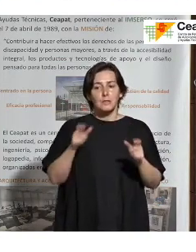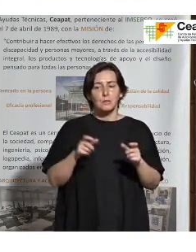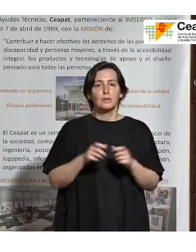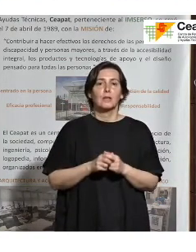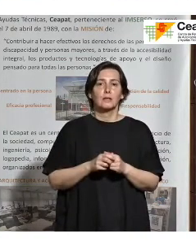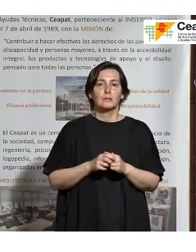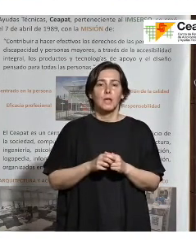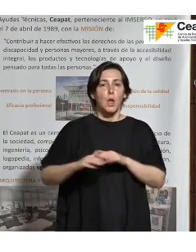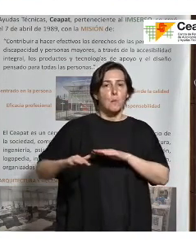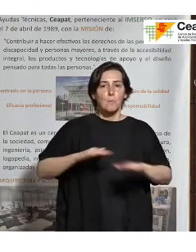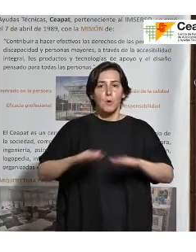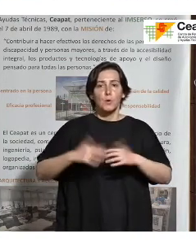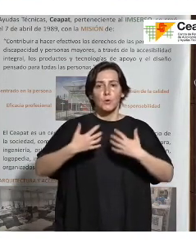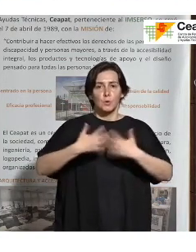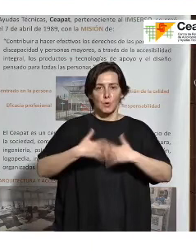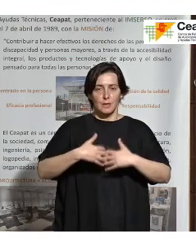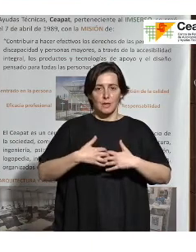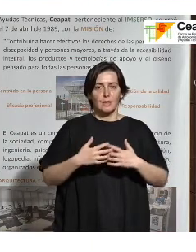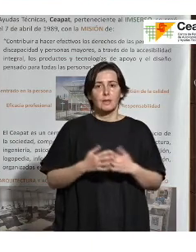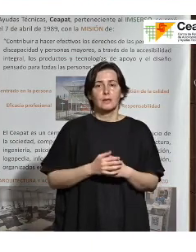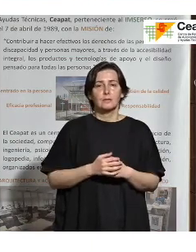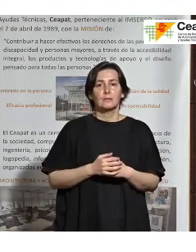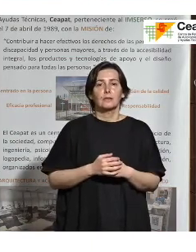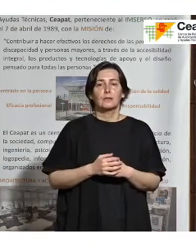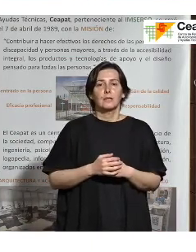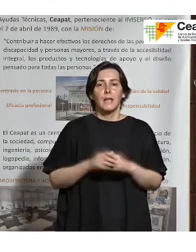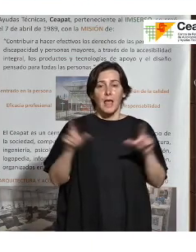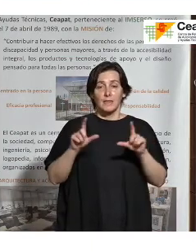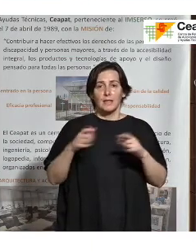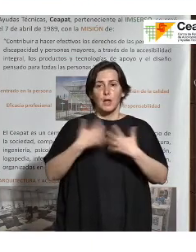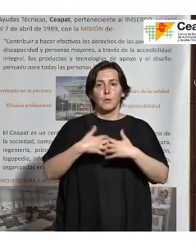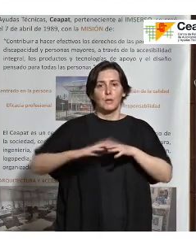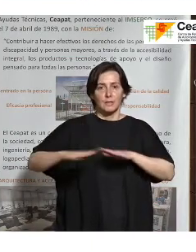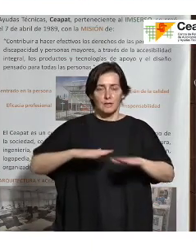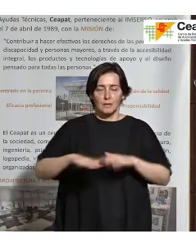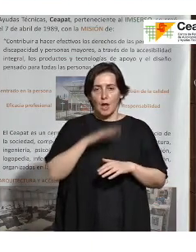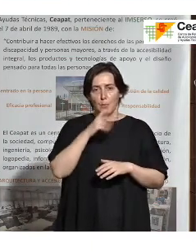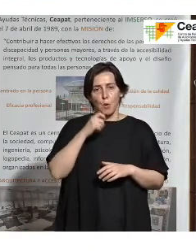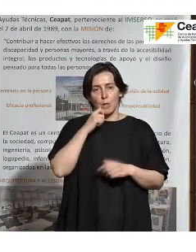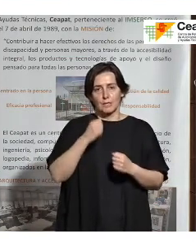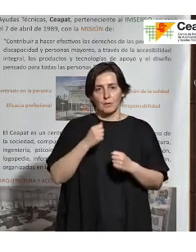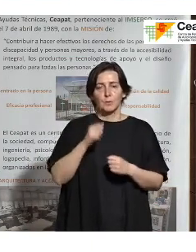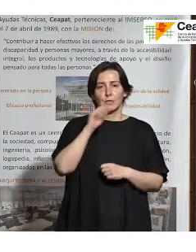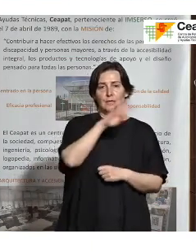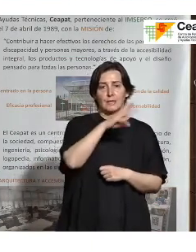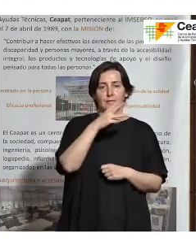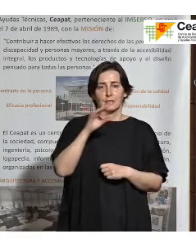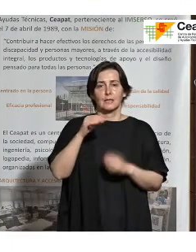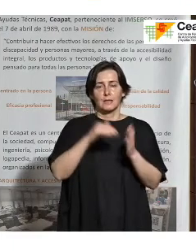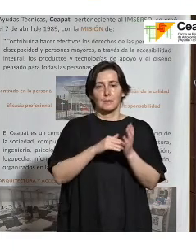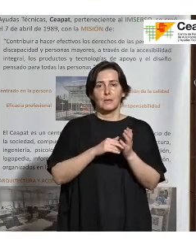telemonitorizadas por la salud, 530.000 personas usuarias